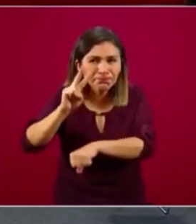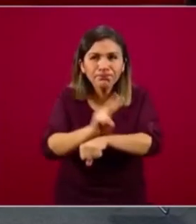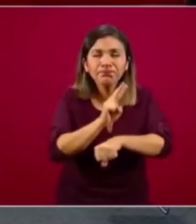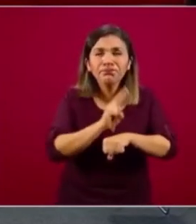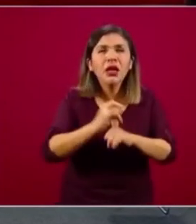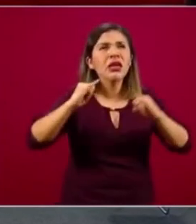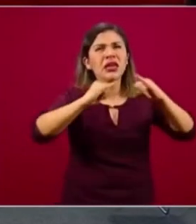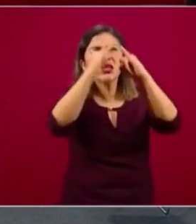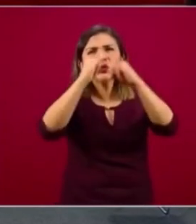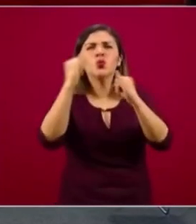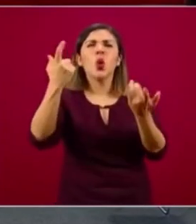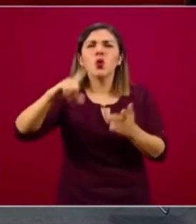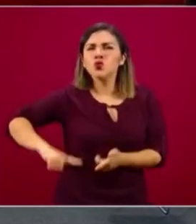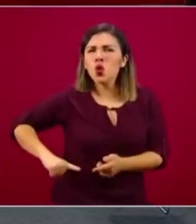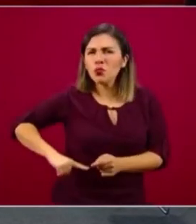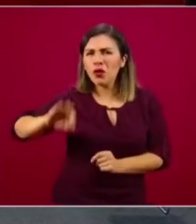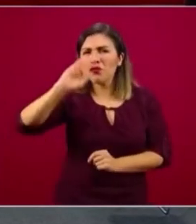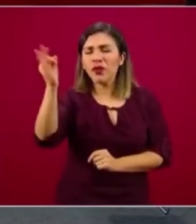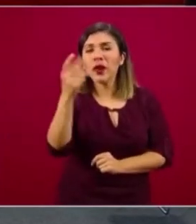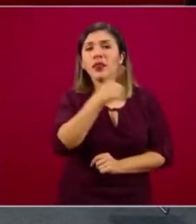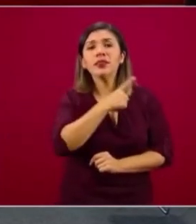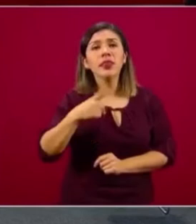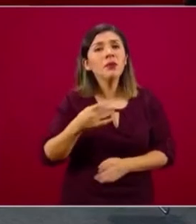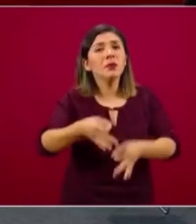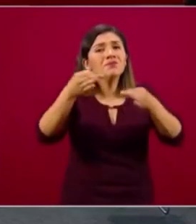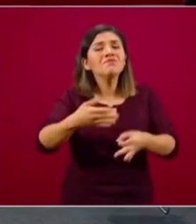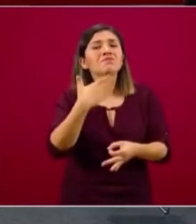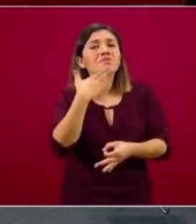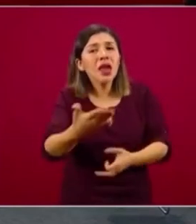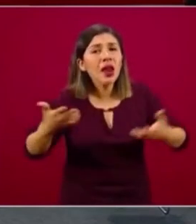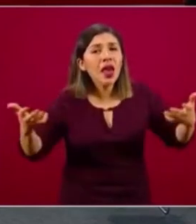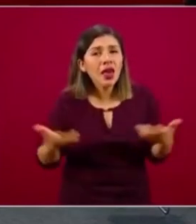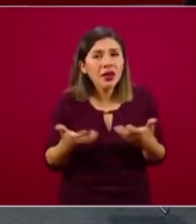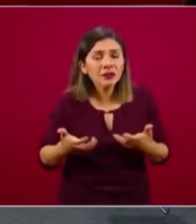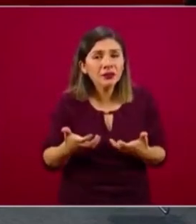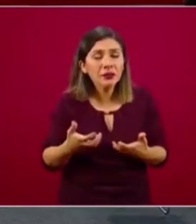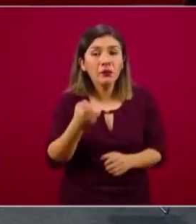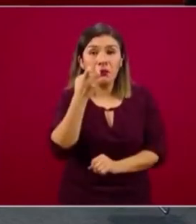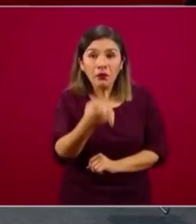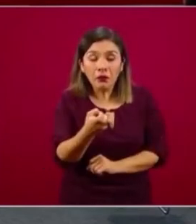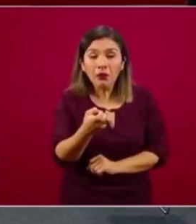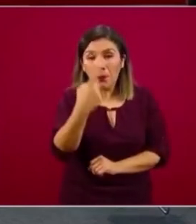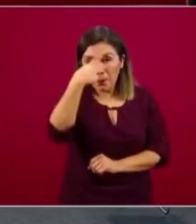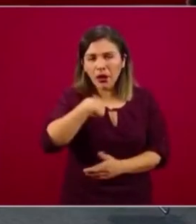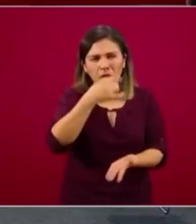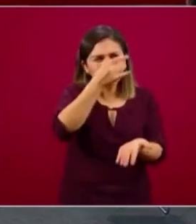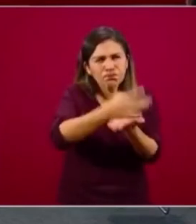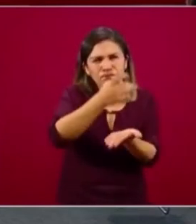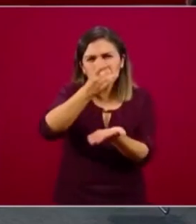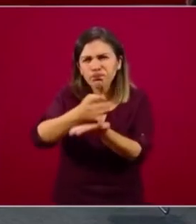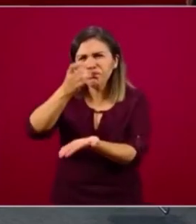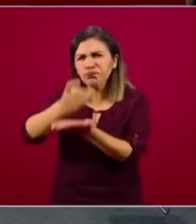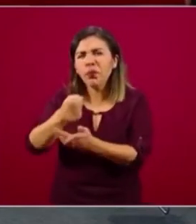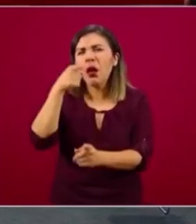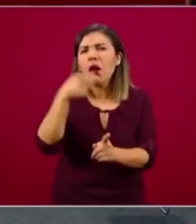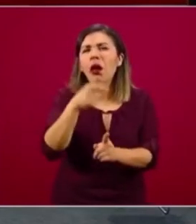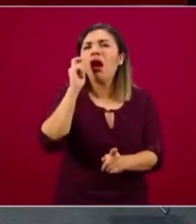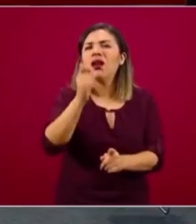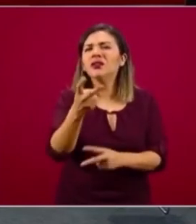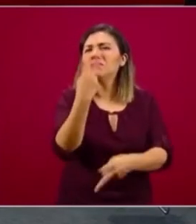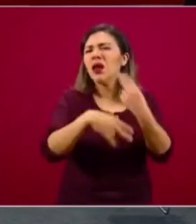realicen se hagan de la mejor forma posible y en donde hemos identificado, por supuesto, que es un gran nicho de corrupción también